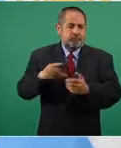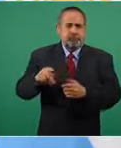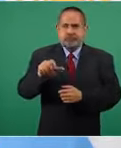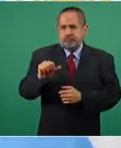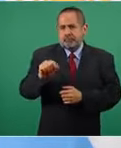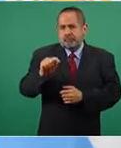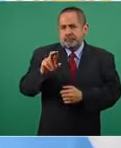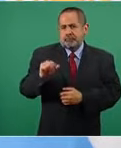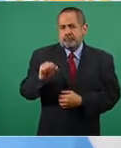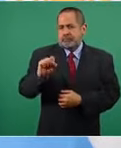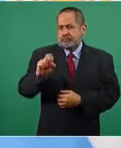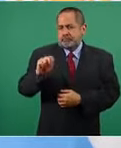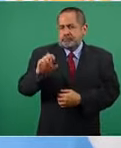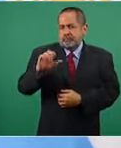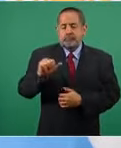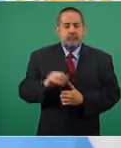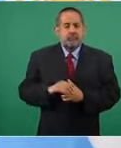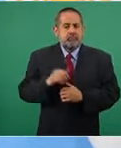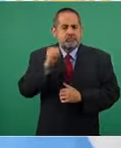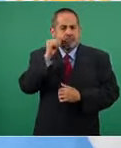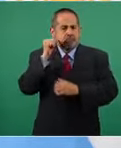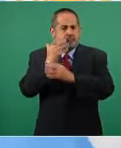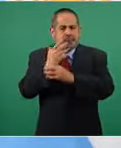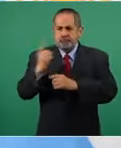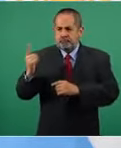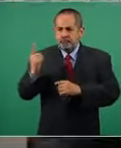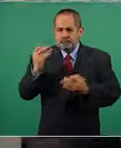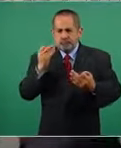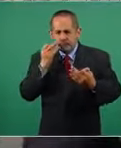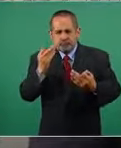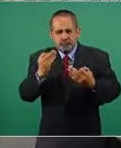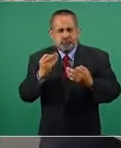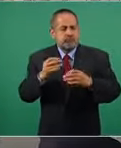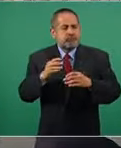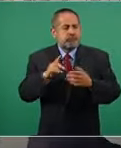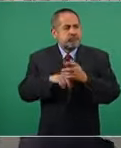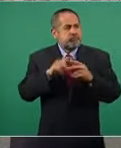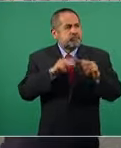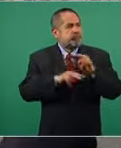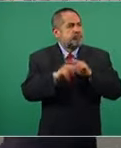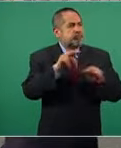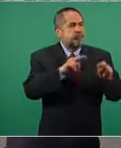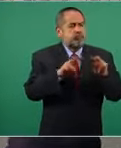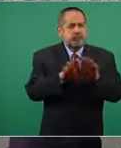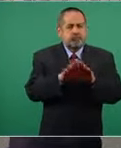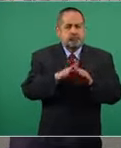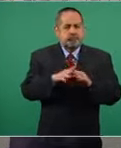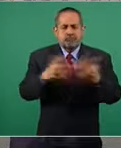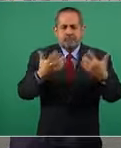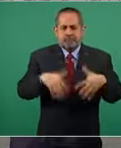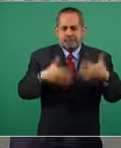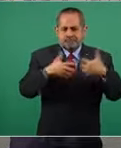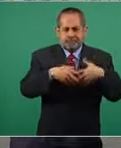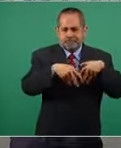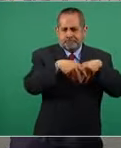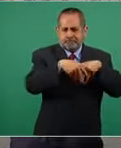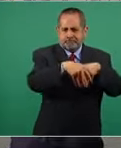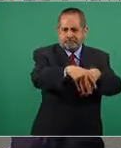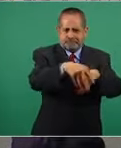Alberto ayer, cómo se están envasando estas vacunas.